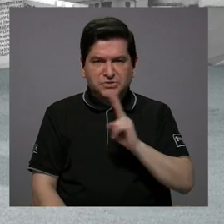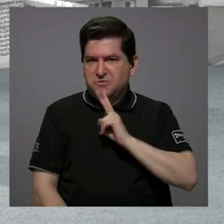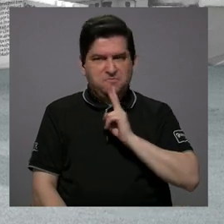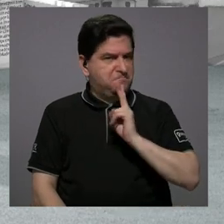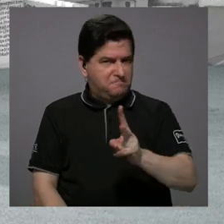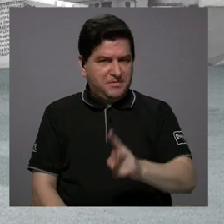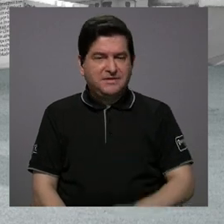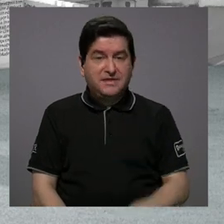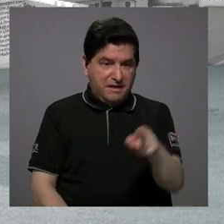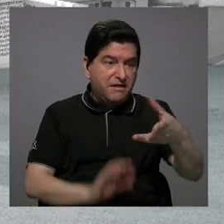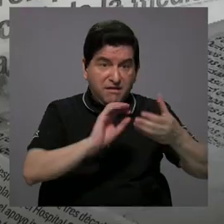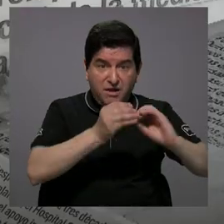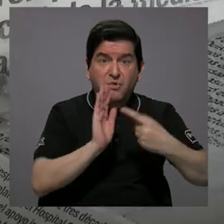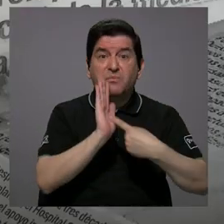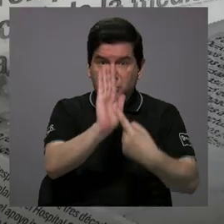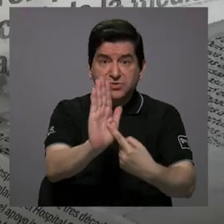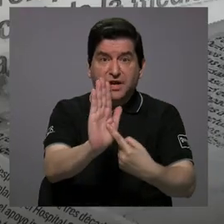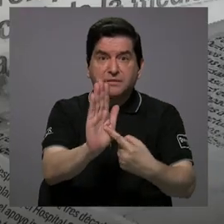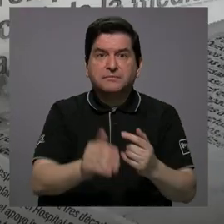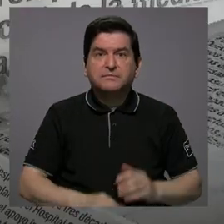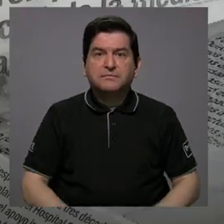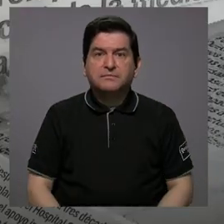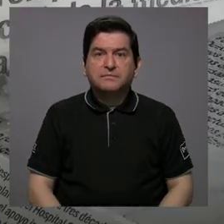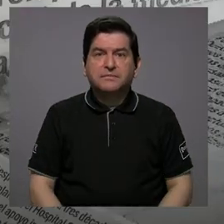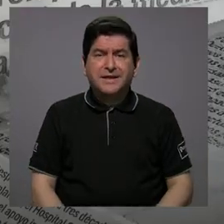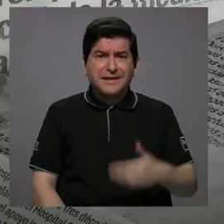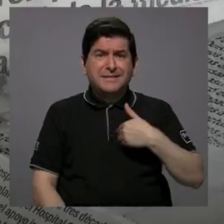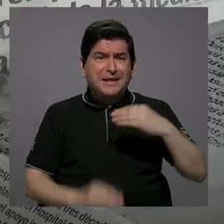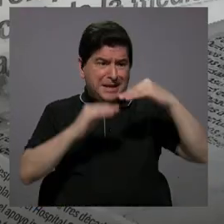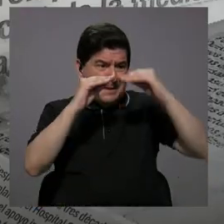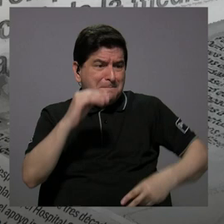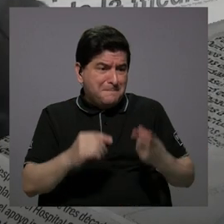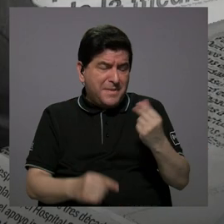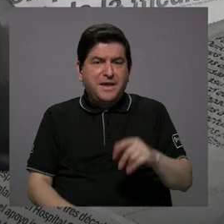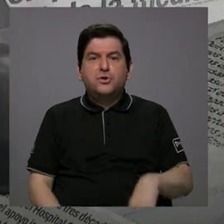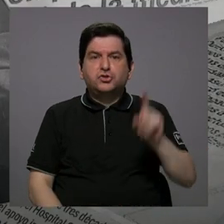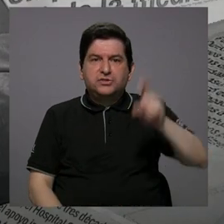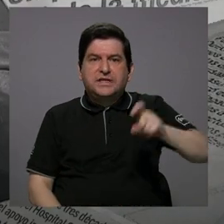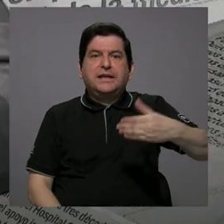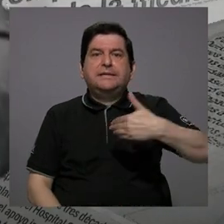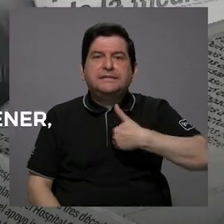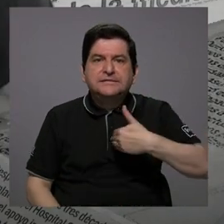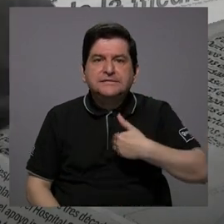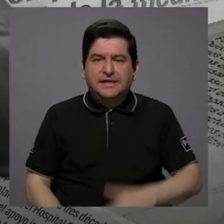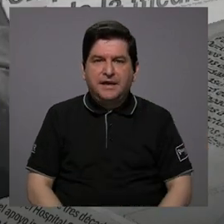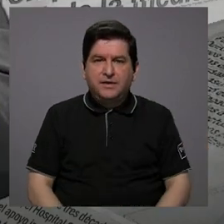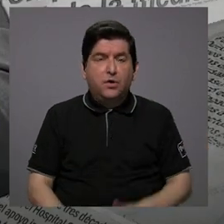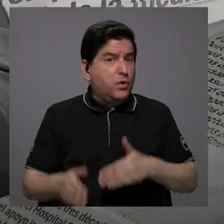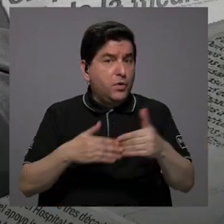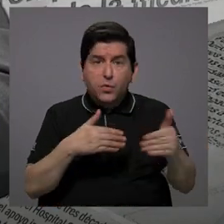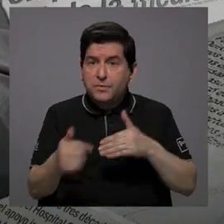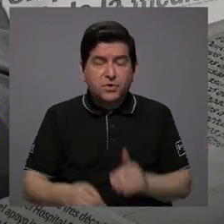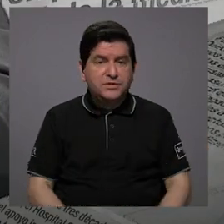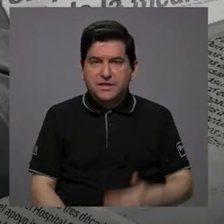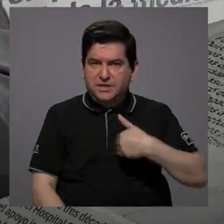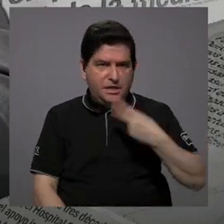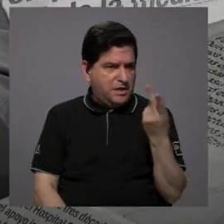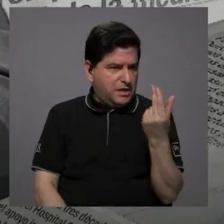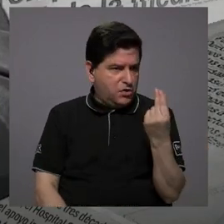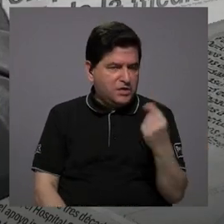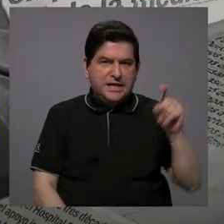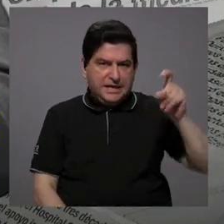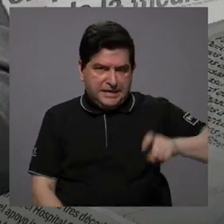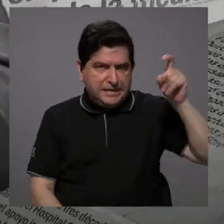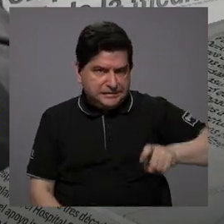cierta, y ahí están los números y se los podemos ofrecer. Tenemos mucha menos plata de la que deberíamos tener y a pesar de que no tenemos la plata que